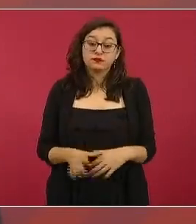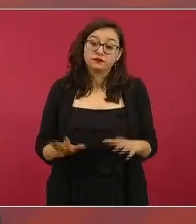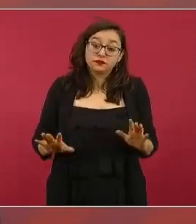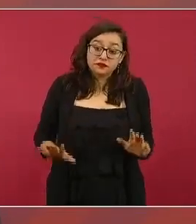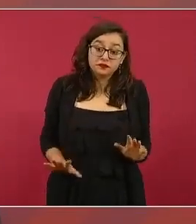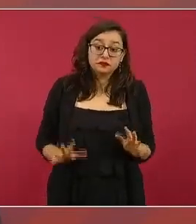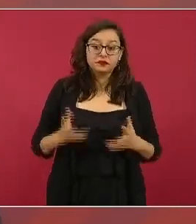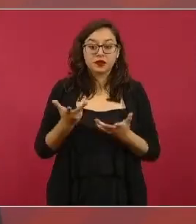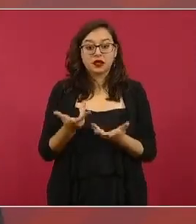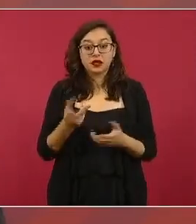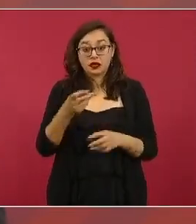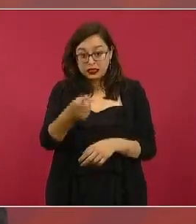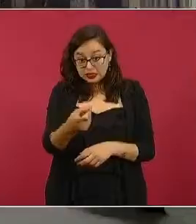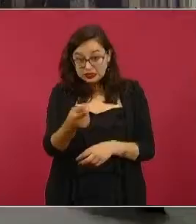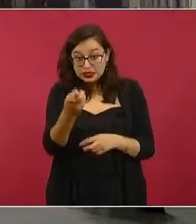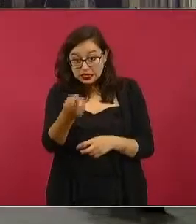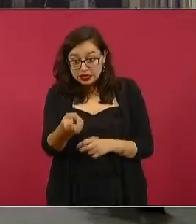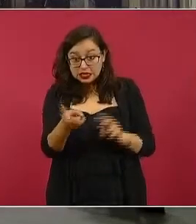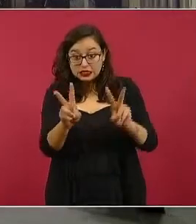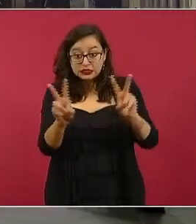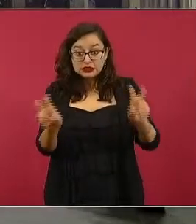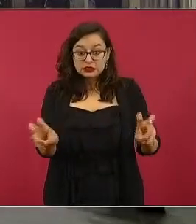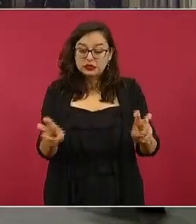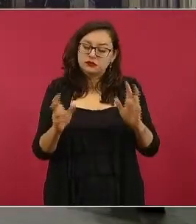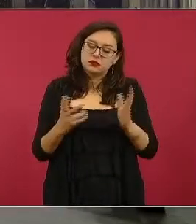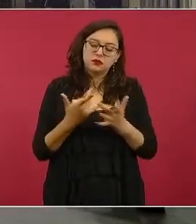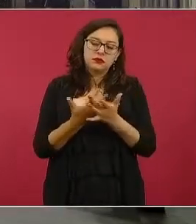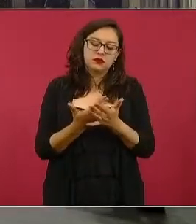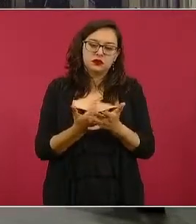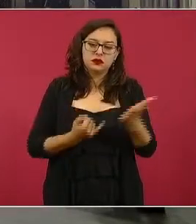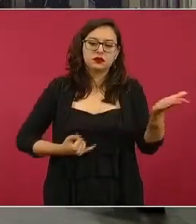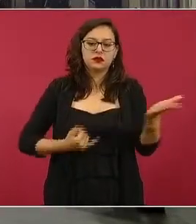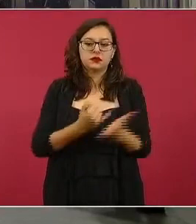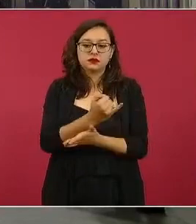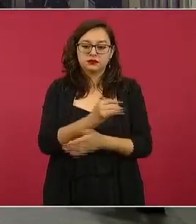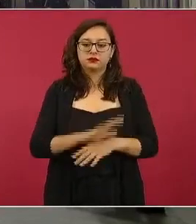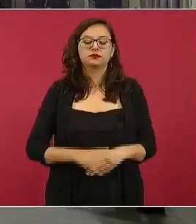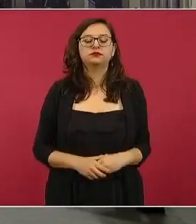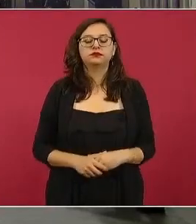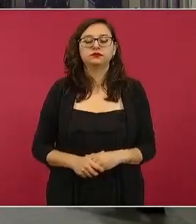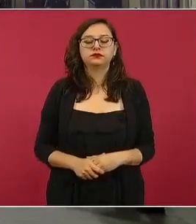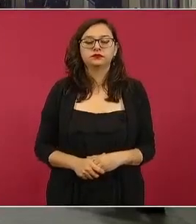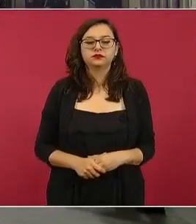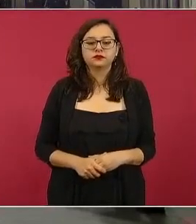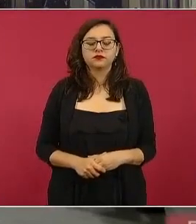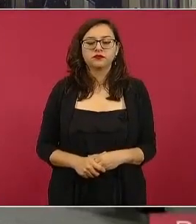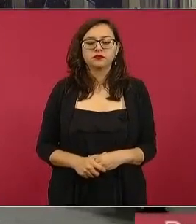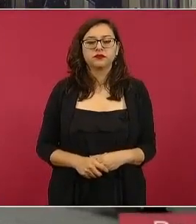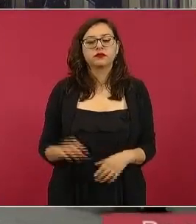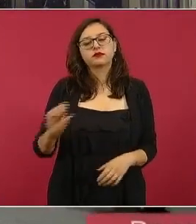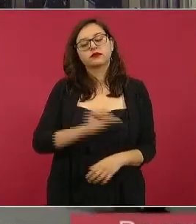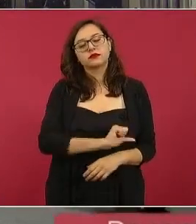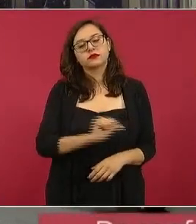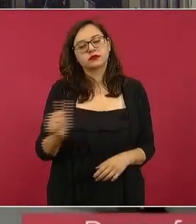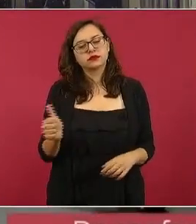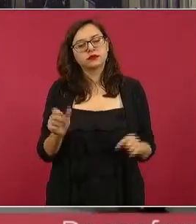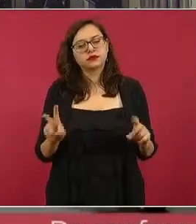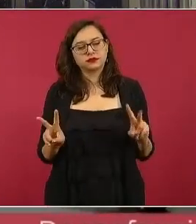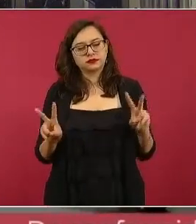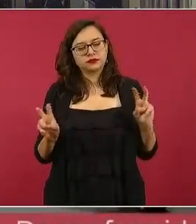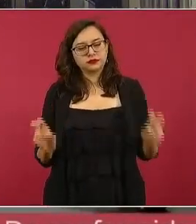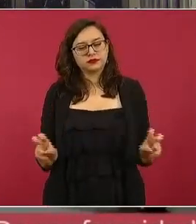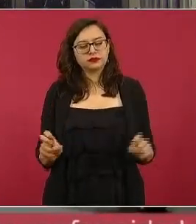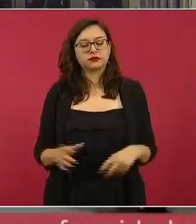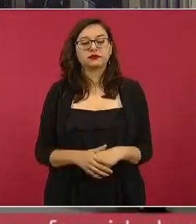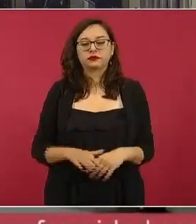a que resuelva el poder judicial sobre otro una de las manifestaciones que acaba de hacer presidente en torno al tema